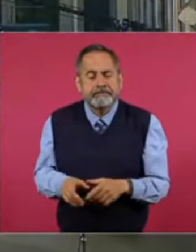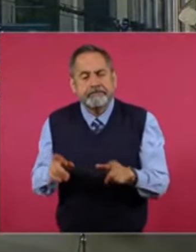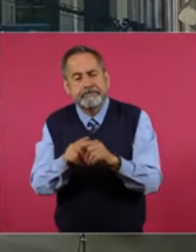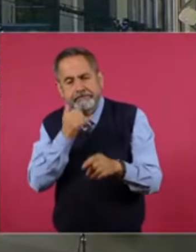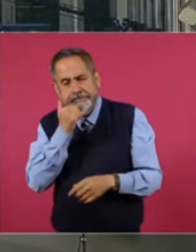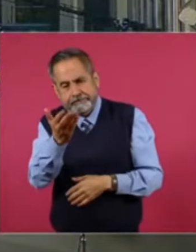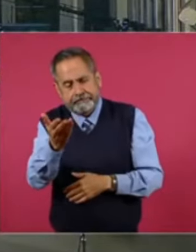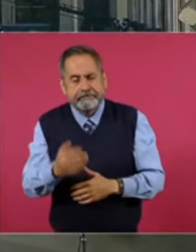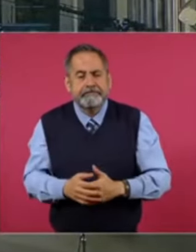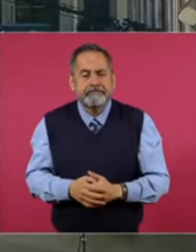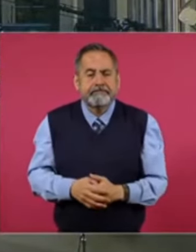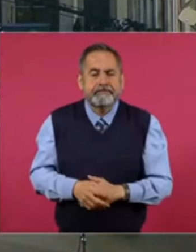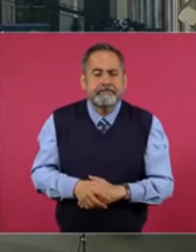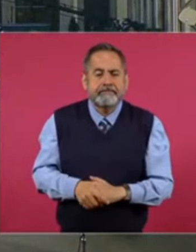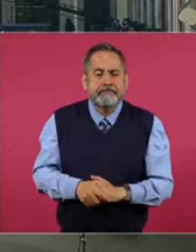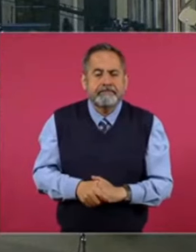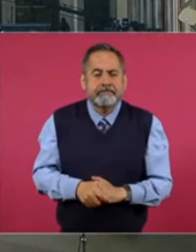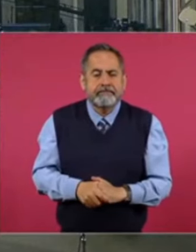comentaba. Presidente.